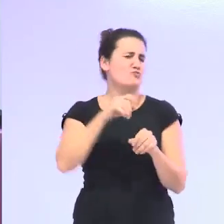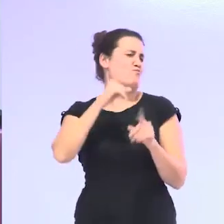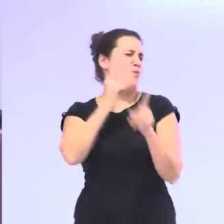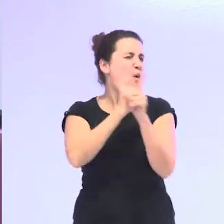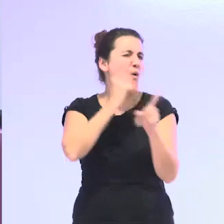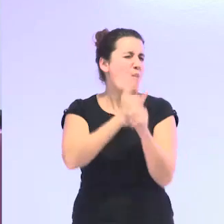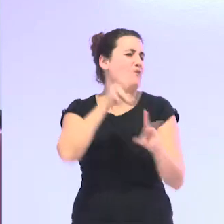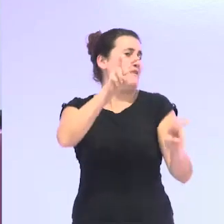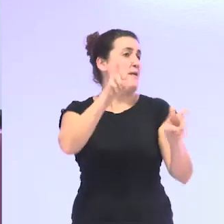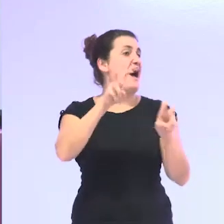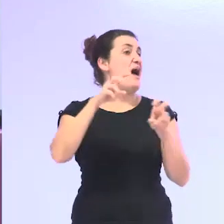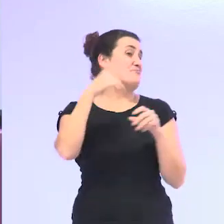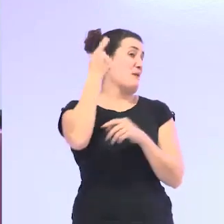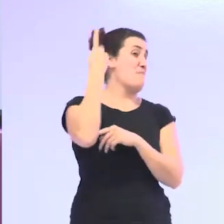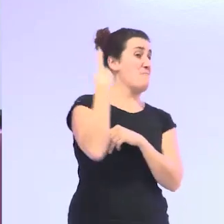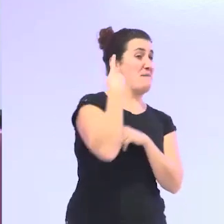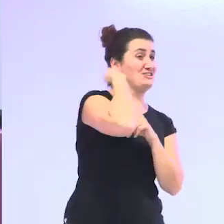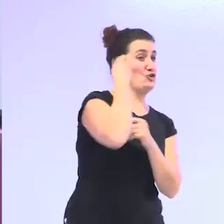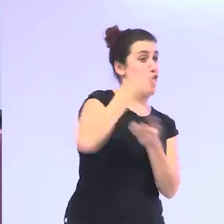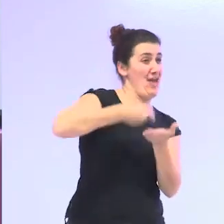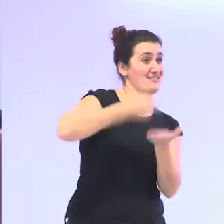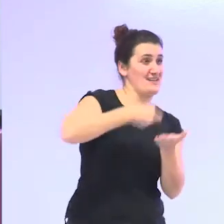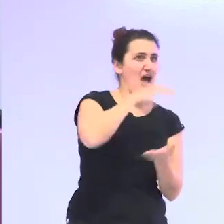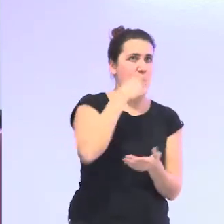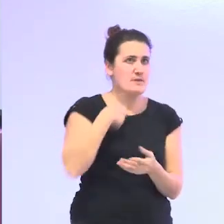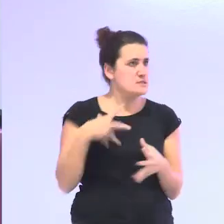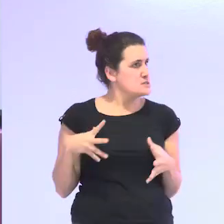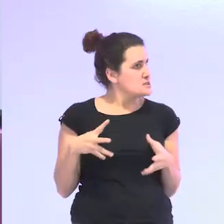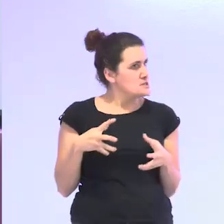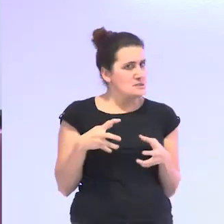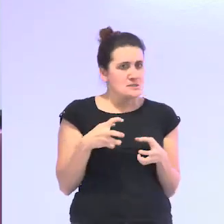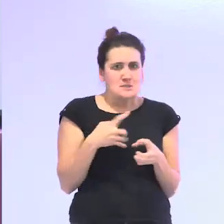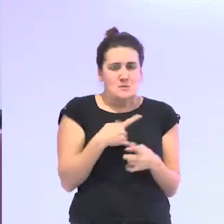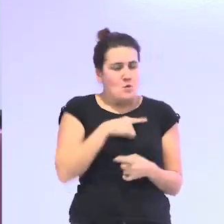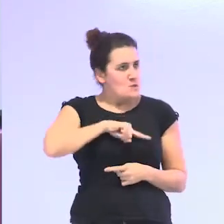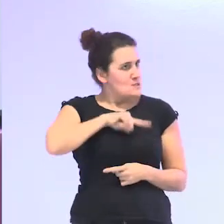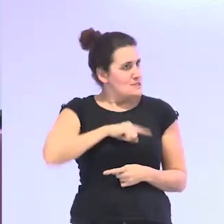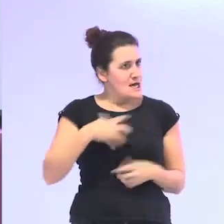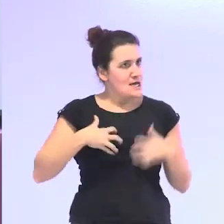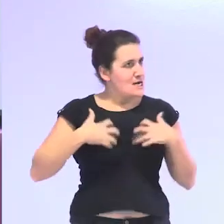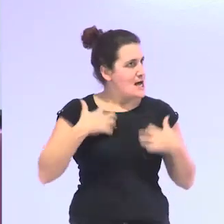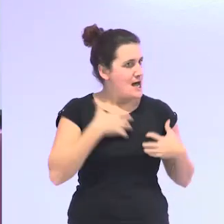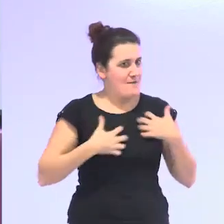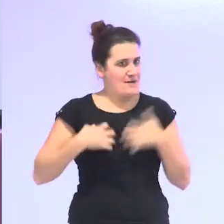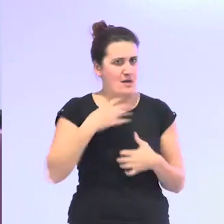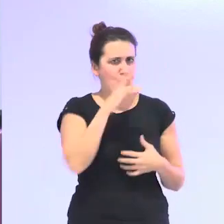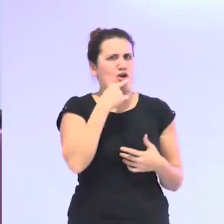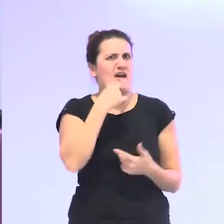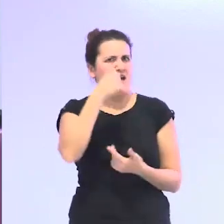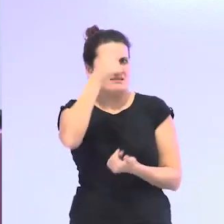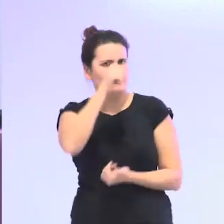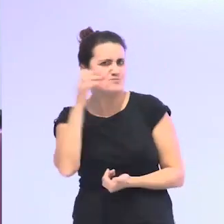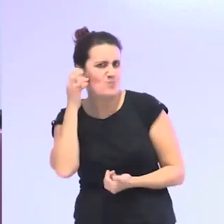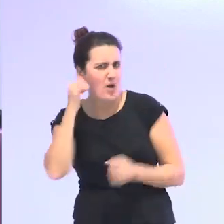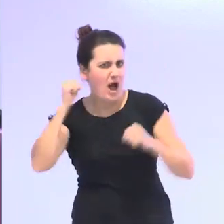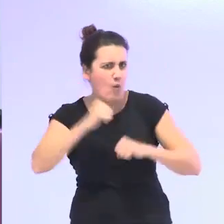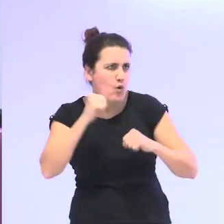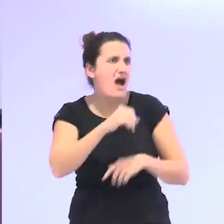protestar por las pensiones a mí me crujen los huesos cuando escucho eso porque digo bueno esos señores y señoras